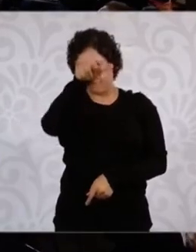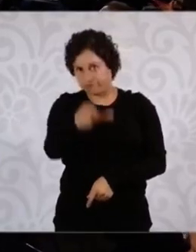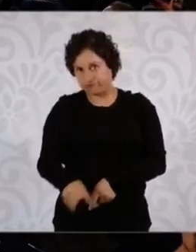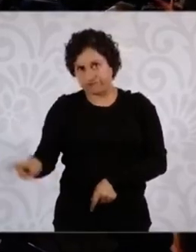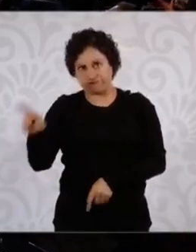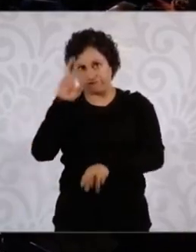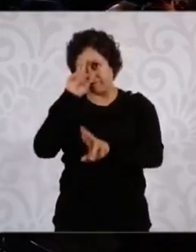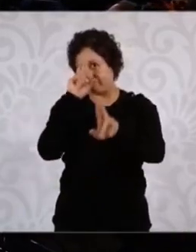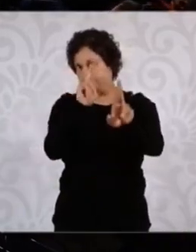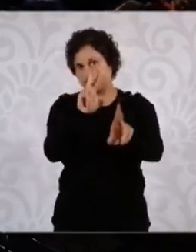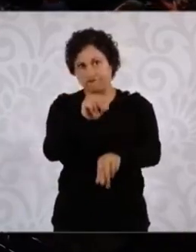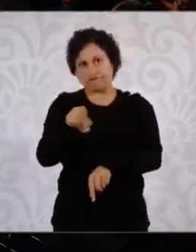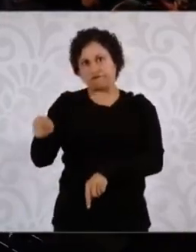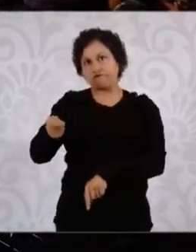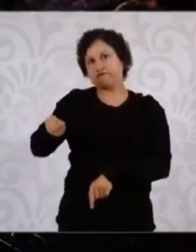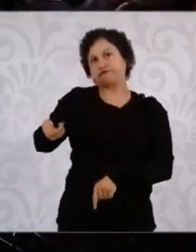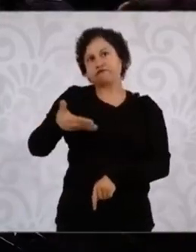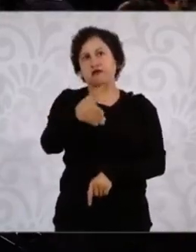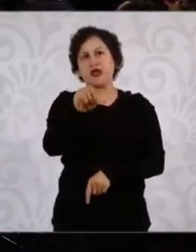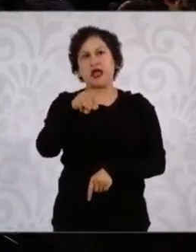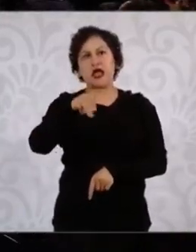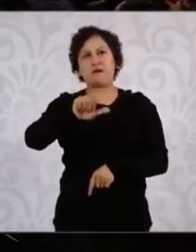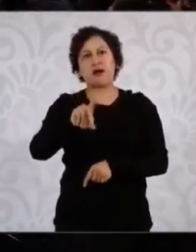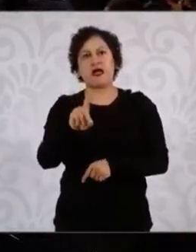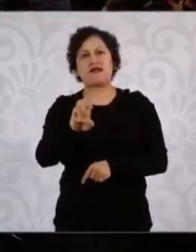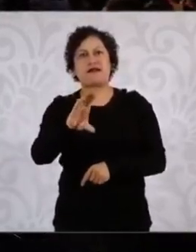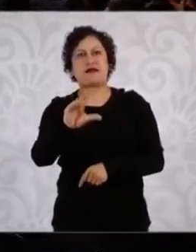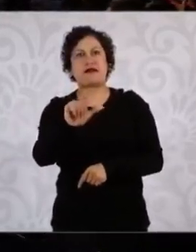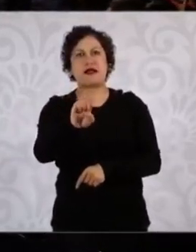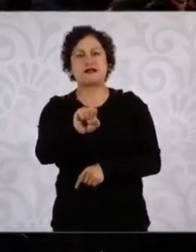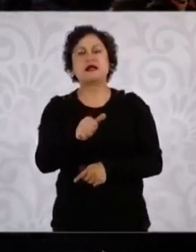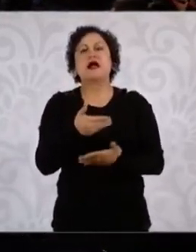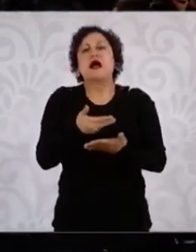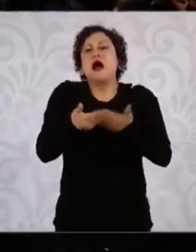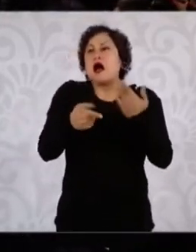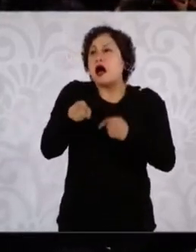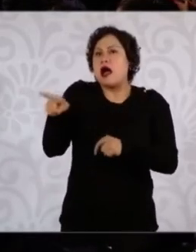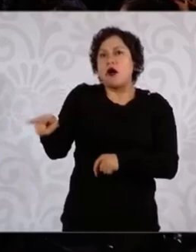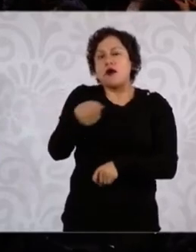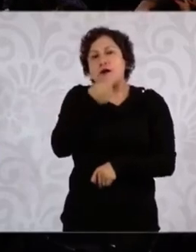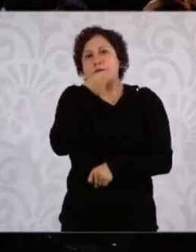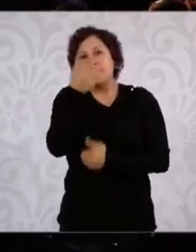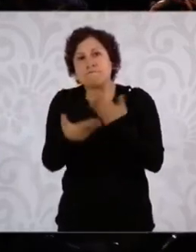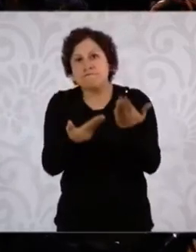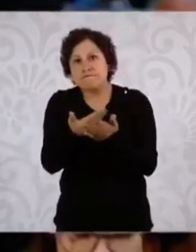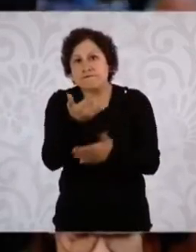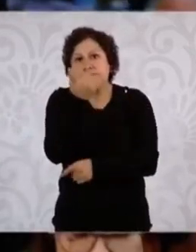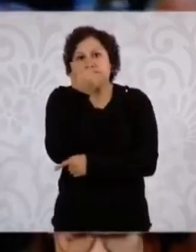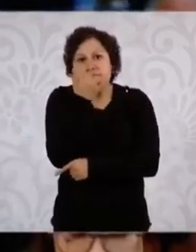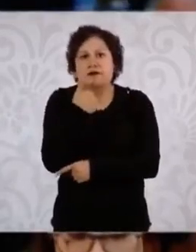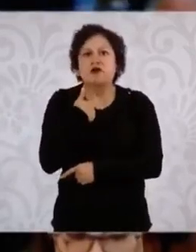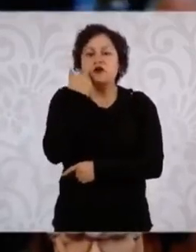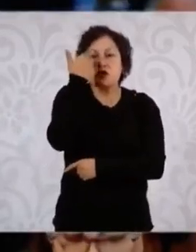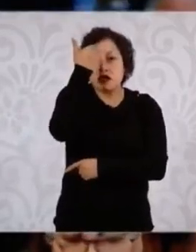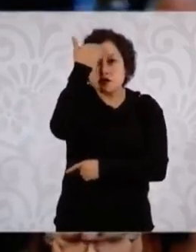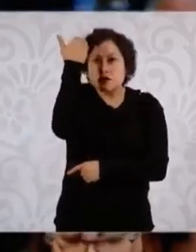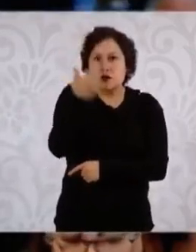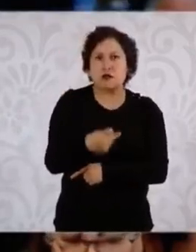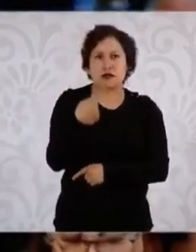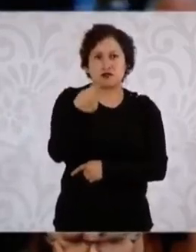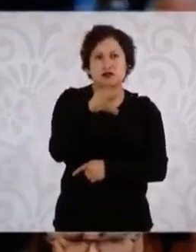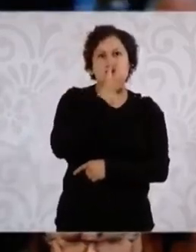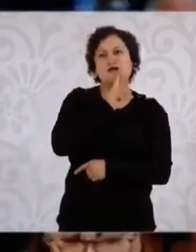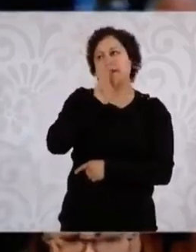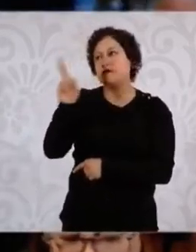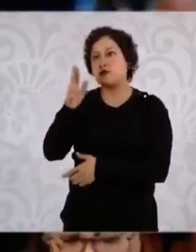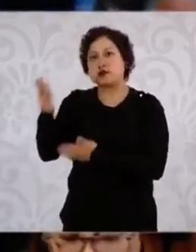llamándola ama de casa. Ahora pide disculpas y me gustaría saber, presidenta, cómo usted responde a